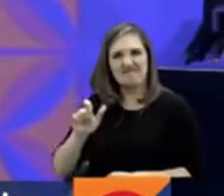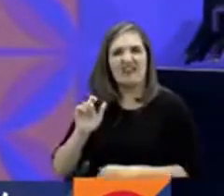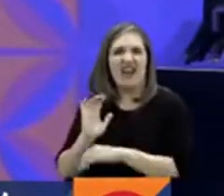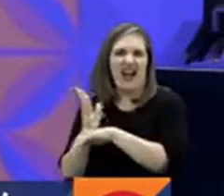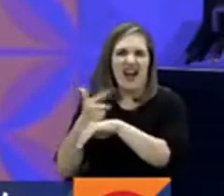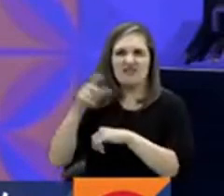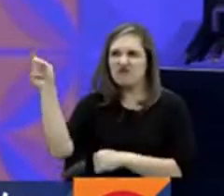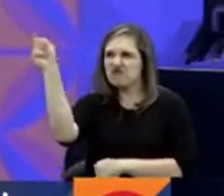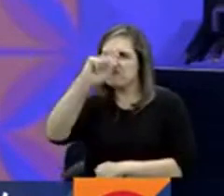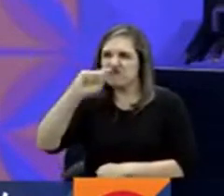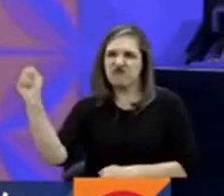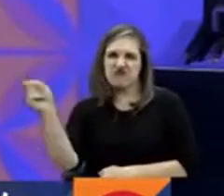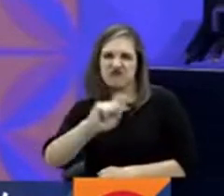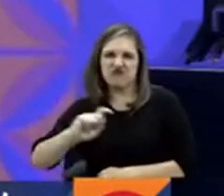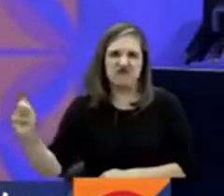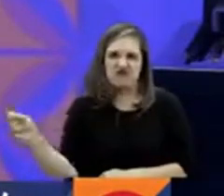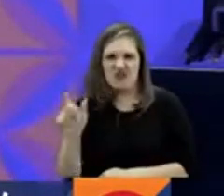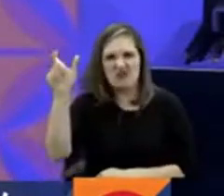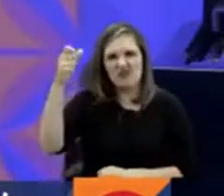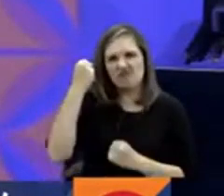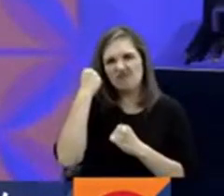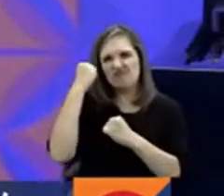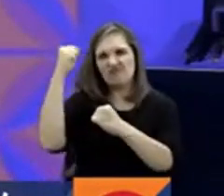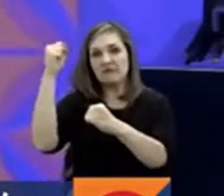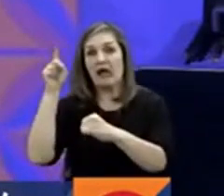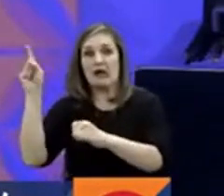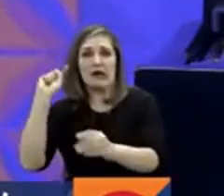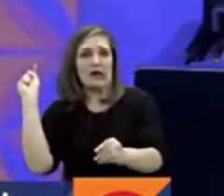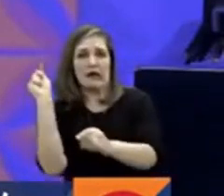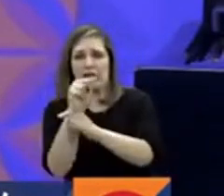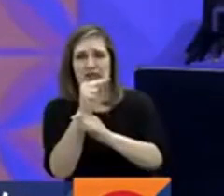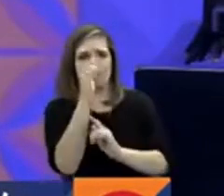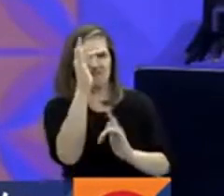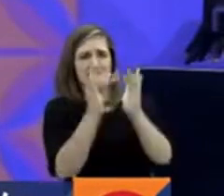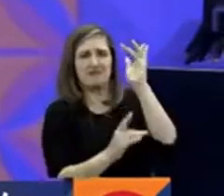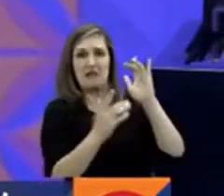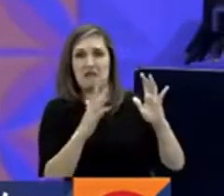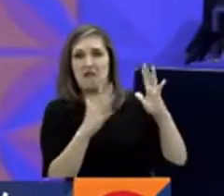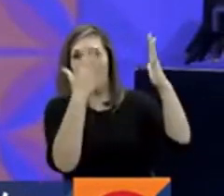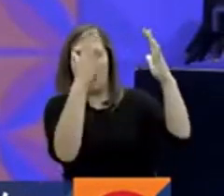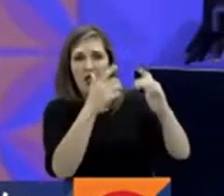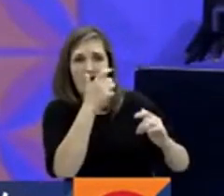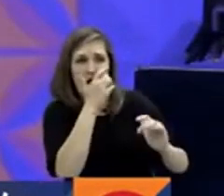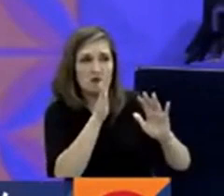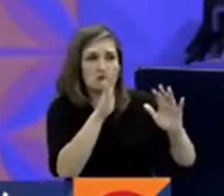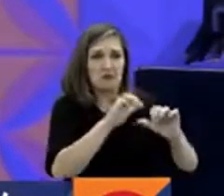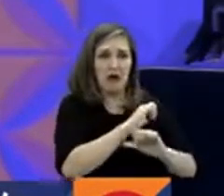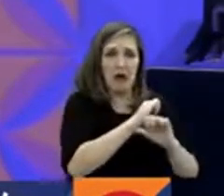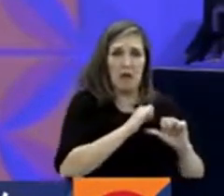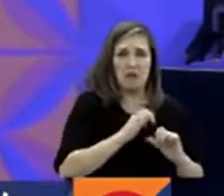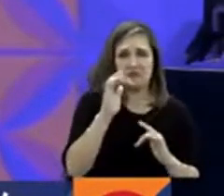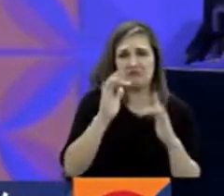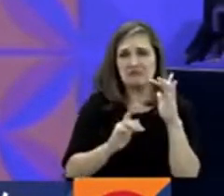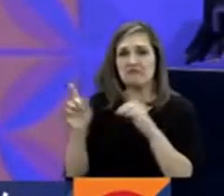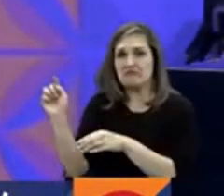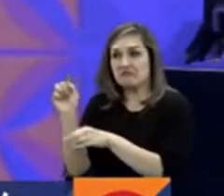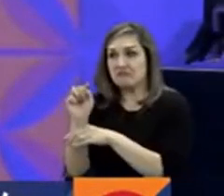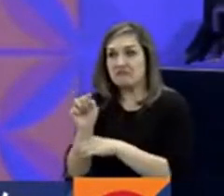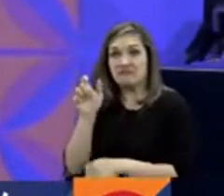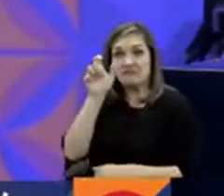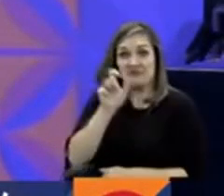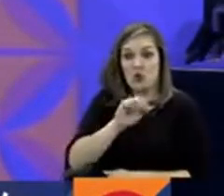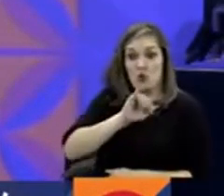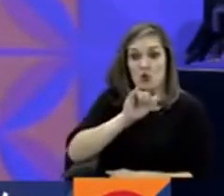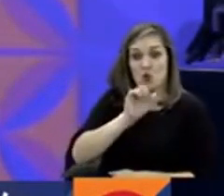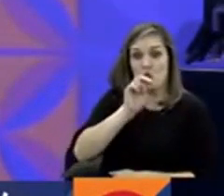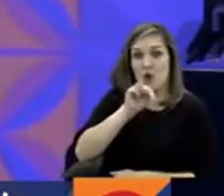y rebelde, hizo un mural en el que hace duras críticas a las celebraciones de esta fecha. Y Juan Sebastián Ramírez, Lord Cultura, que además